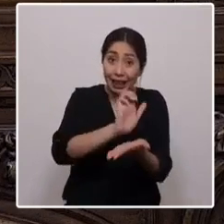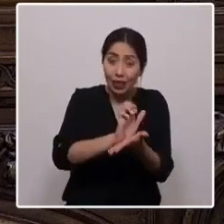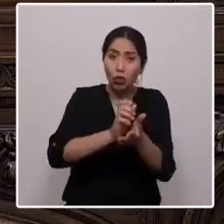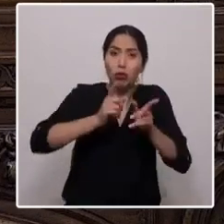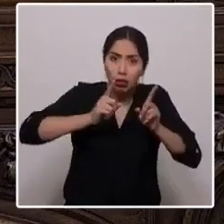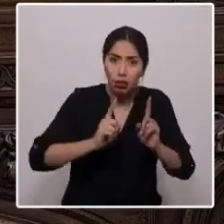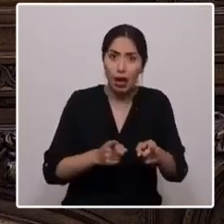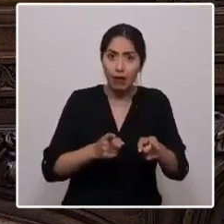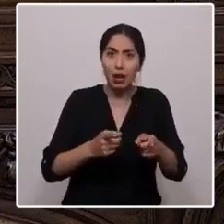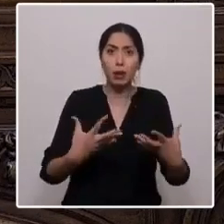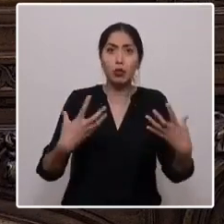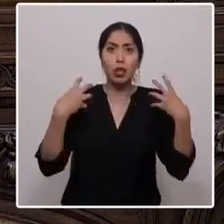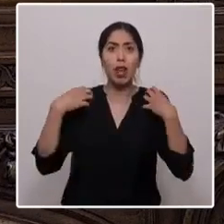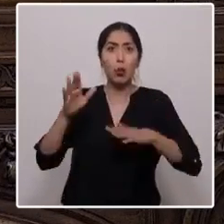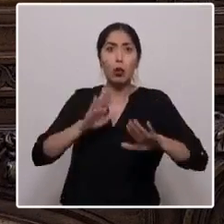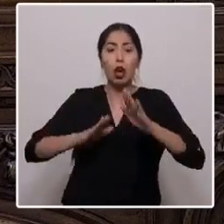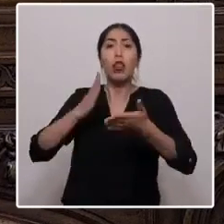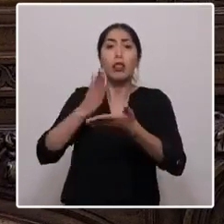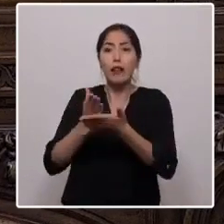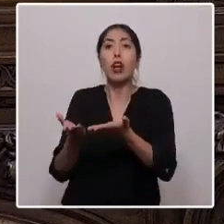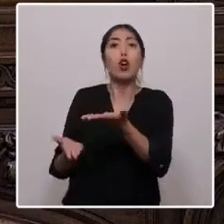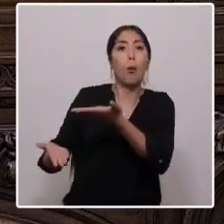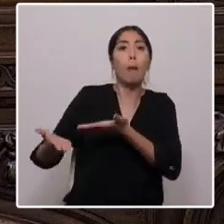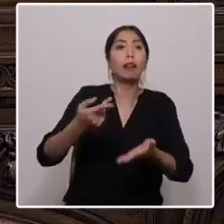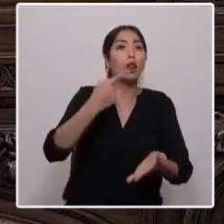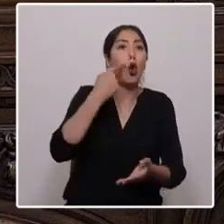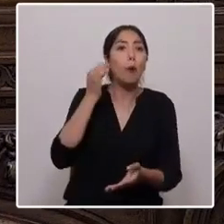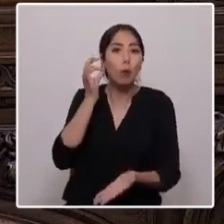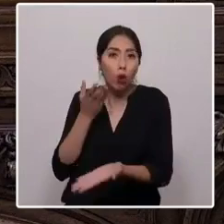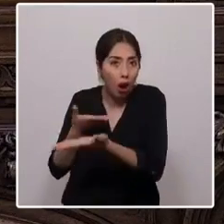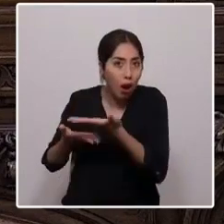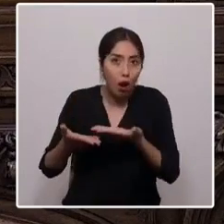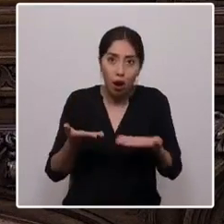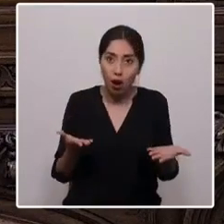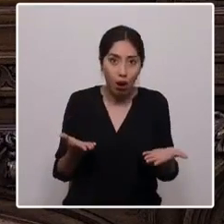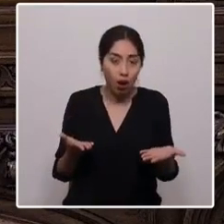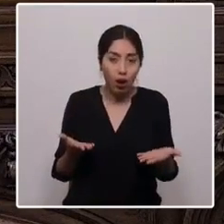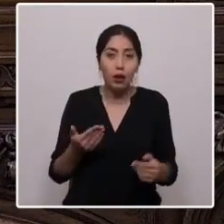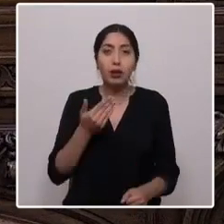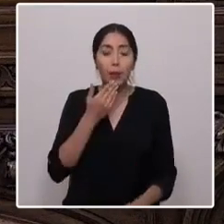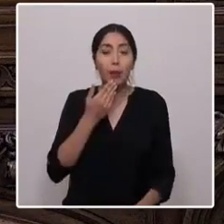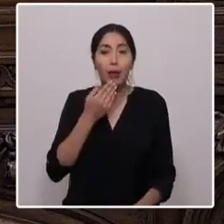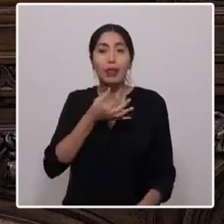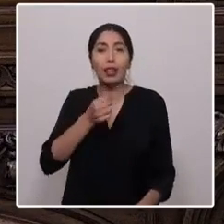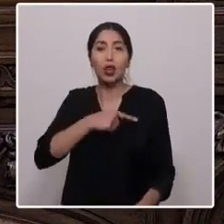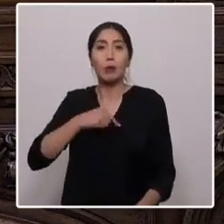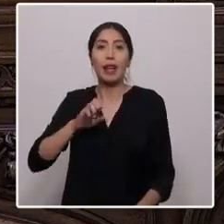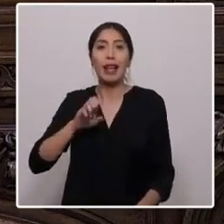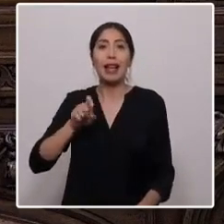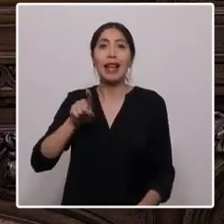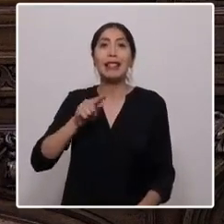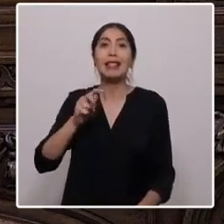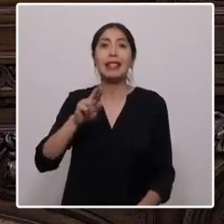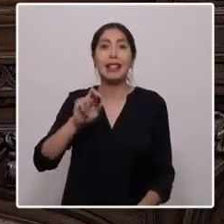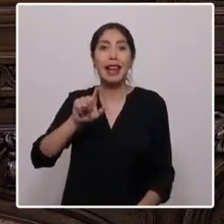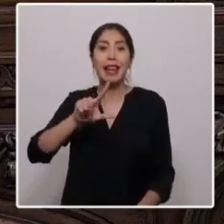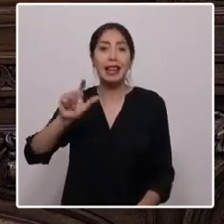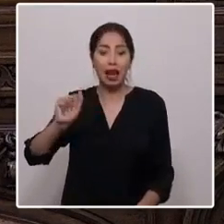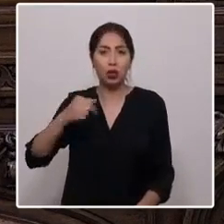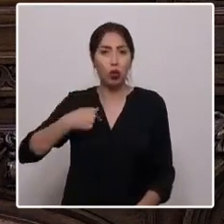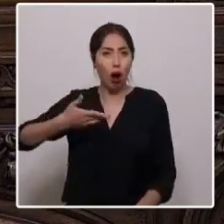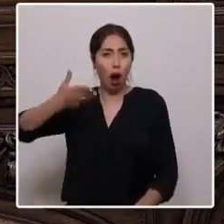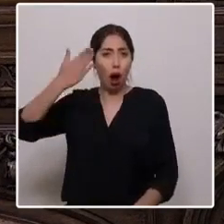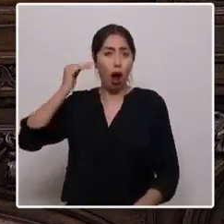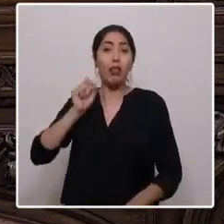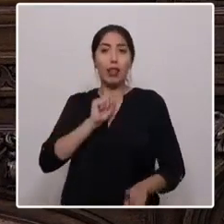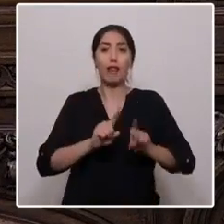cuidado sean compartidas. Quiero hablar también de Estrella, a quien defendí hace años en tribunales, víctima de violencia de